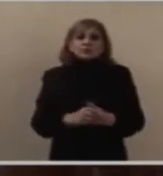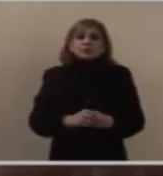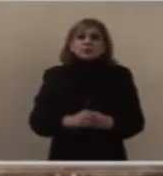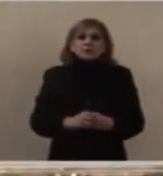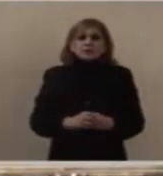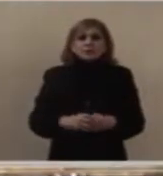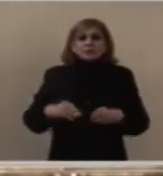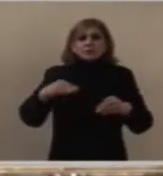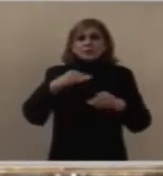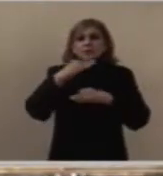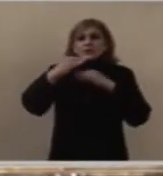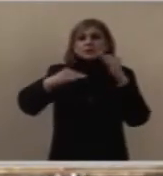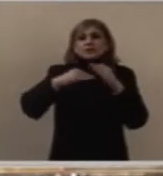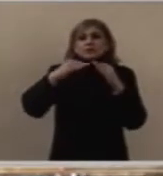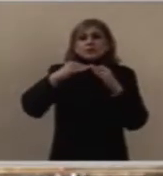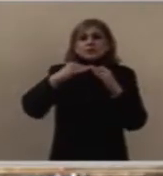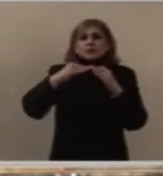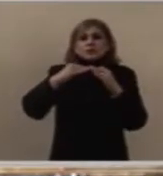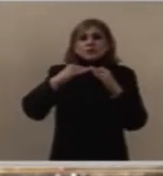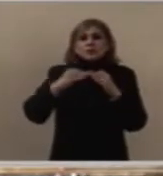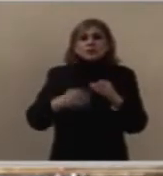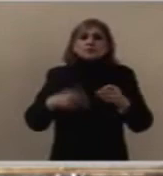de lectores y acólitos.